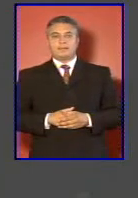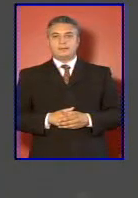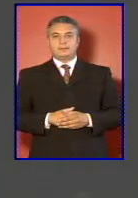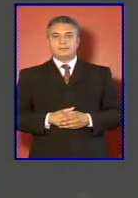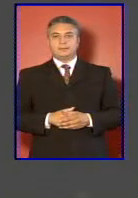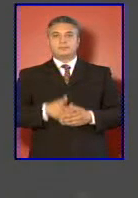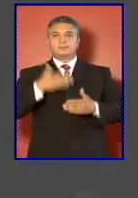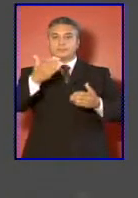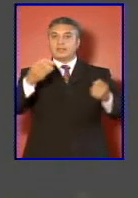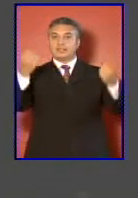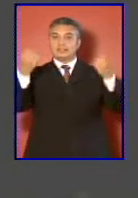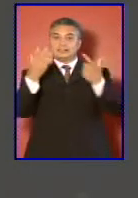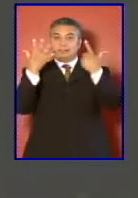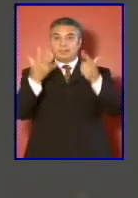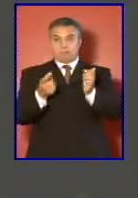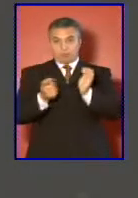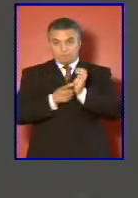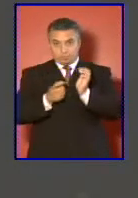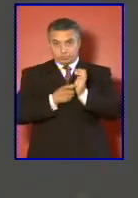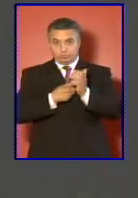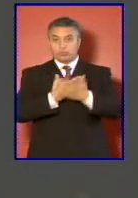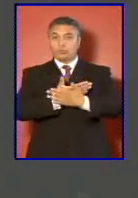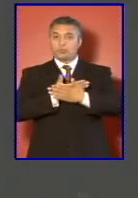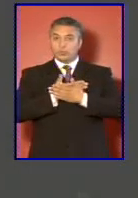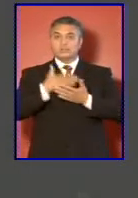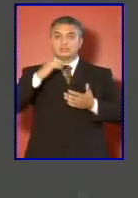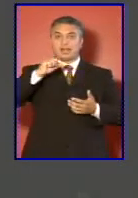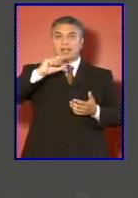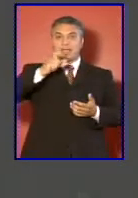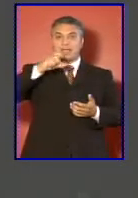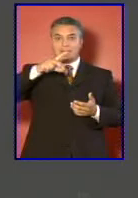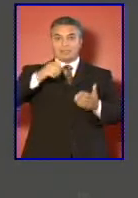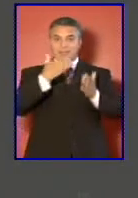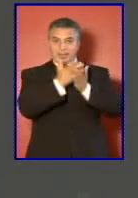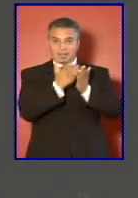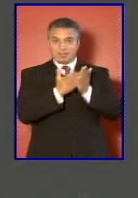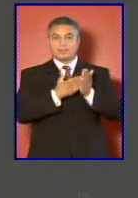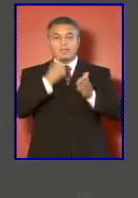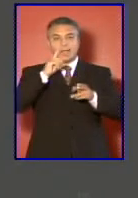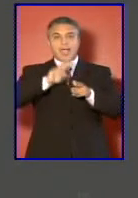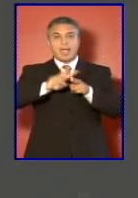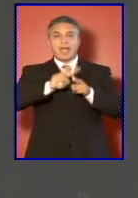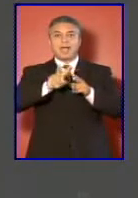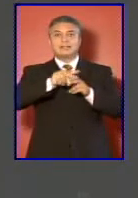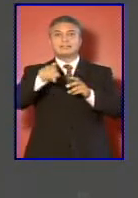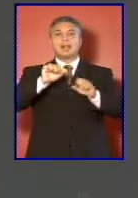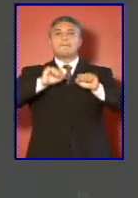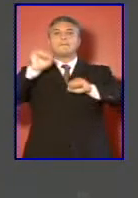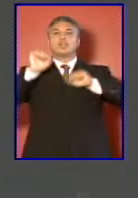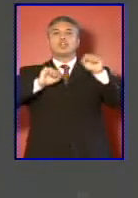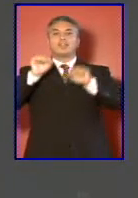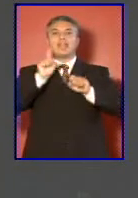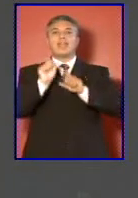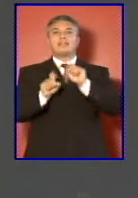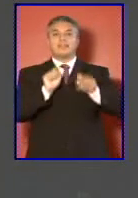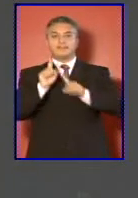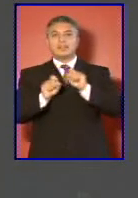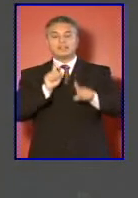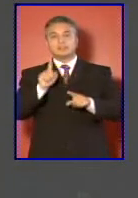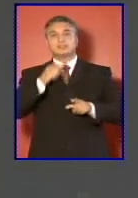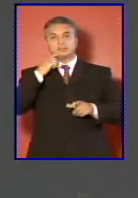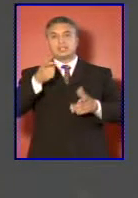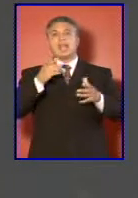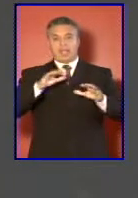El séptimo punto de nuestra agenda es hacer de la política de defensa una parte activa de la